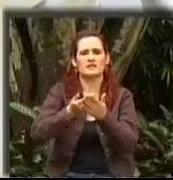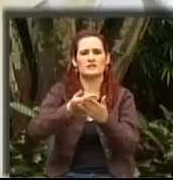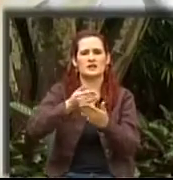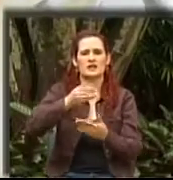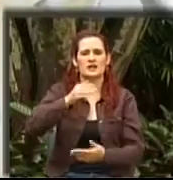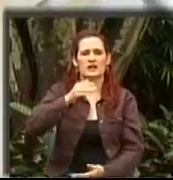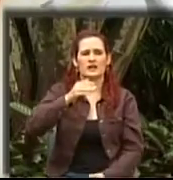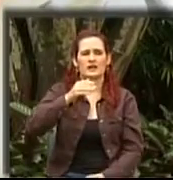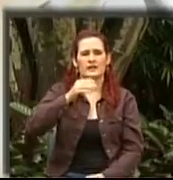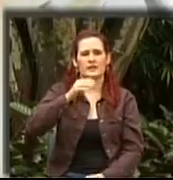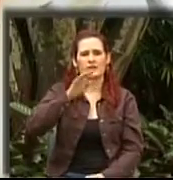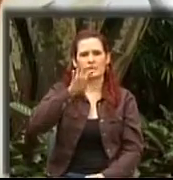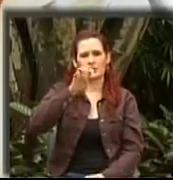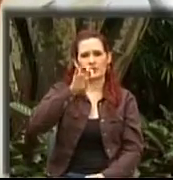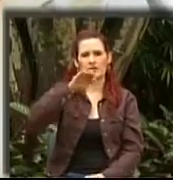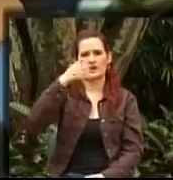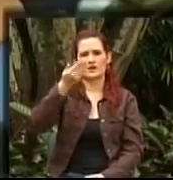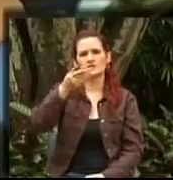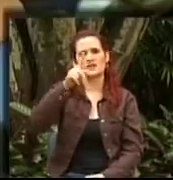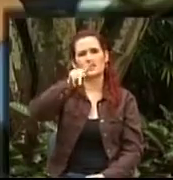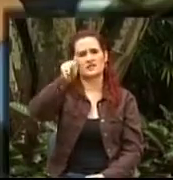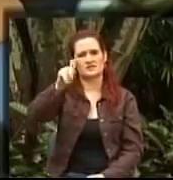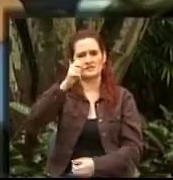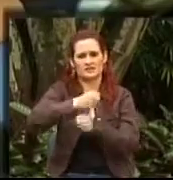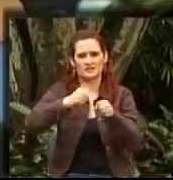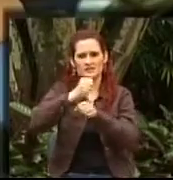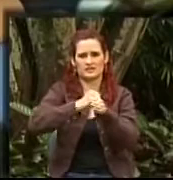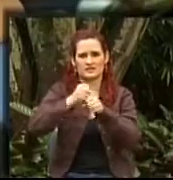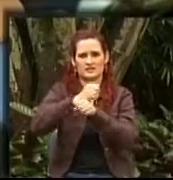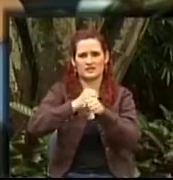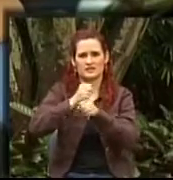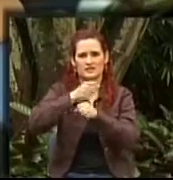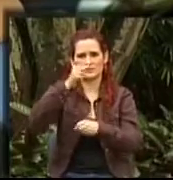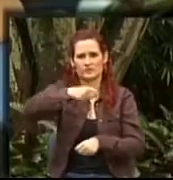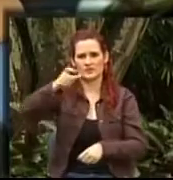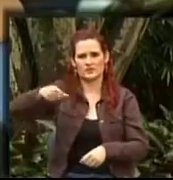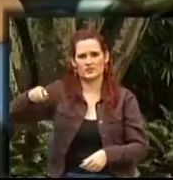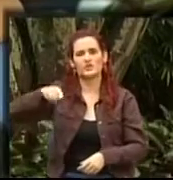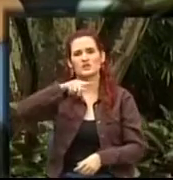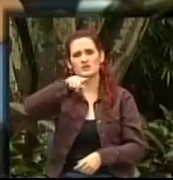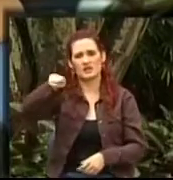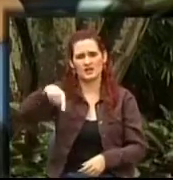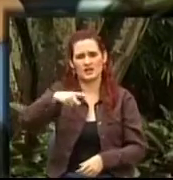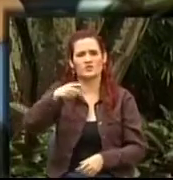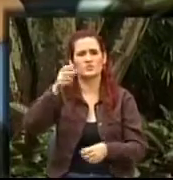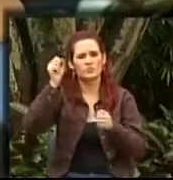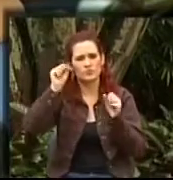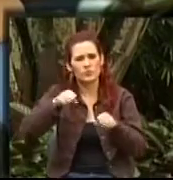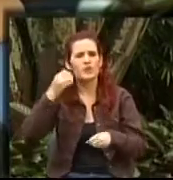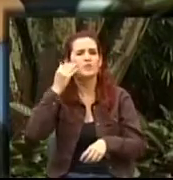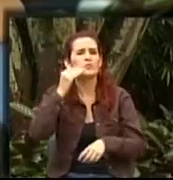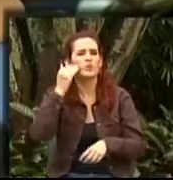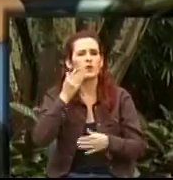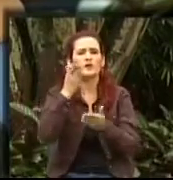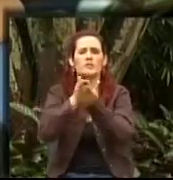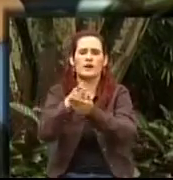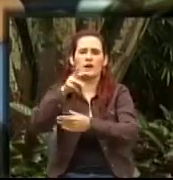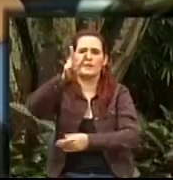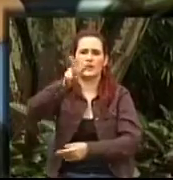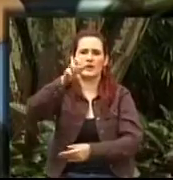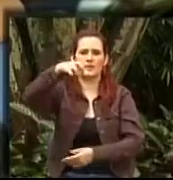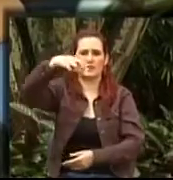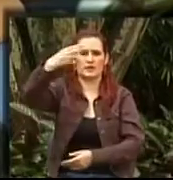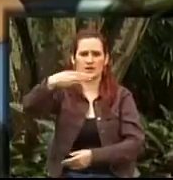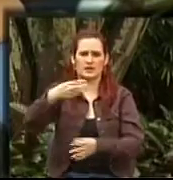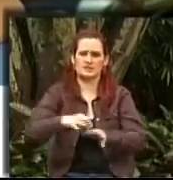hasta los 16 años. No se la pueden perder. Les vamos a recordar esta jornada hoy y mañana, es este sábado, es en dos días. La red hospitalaria